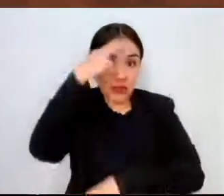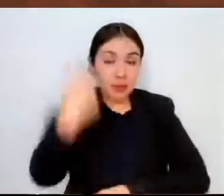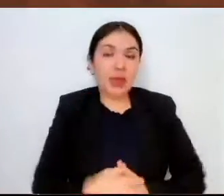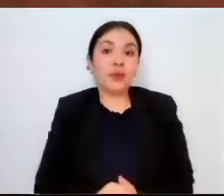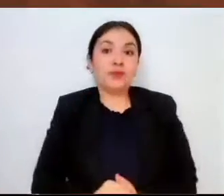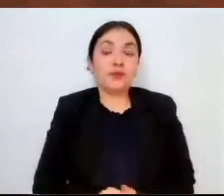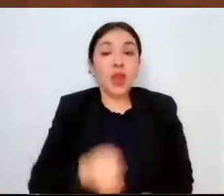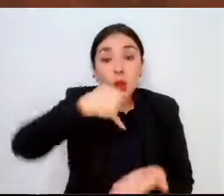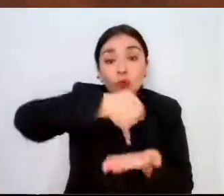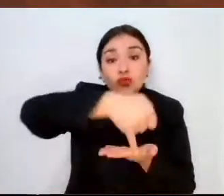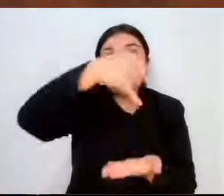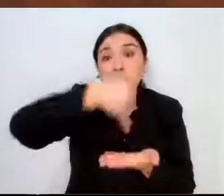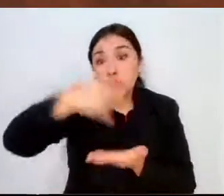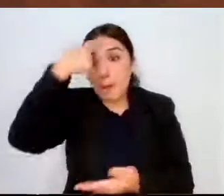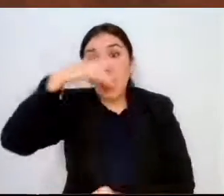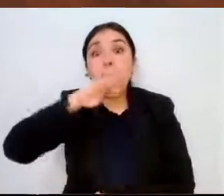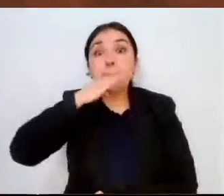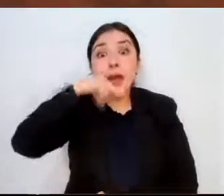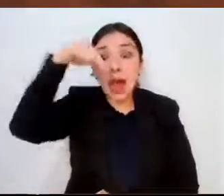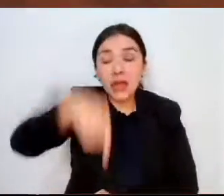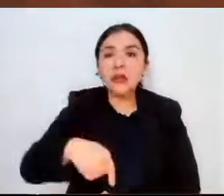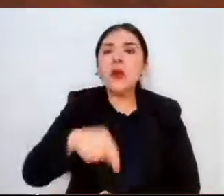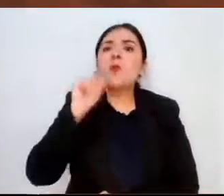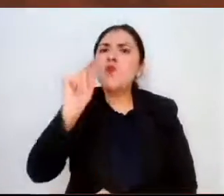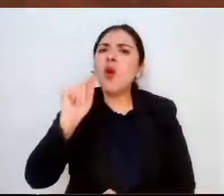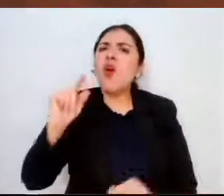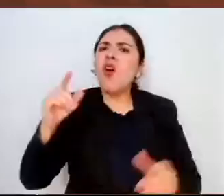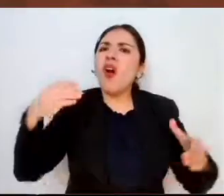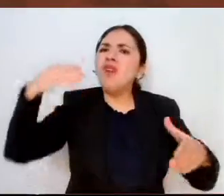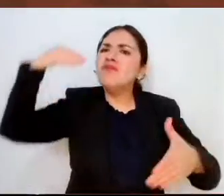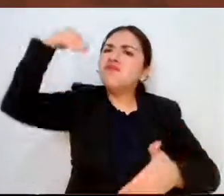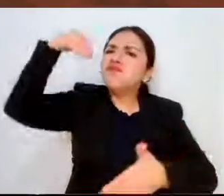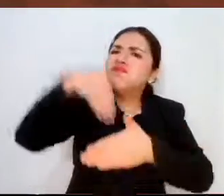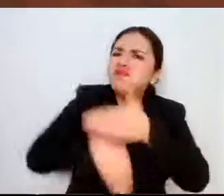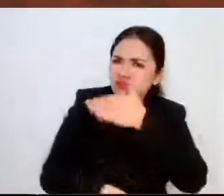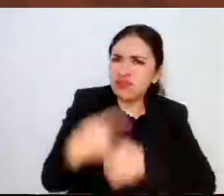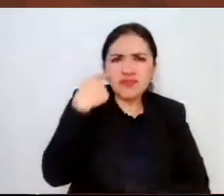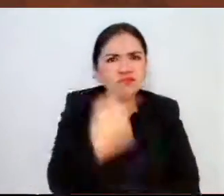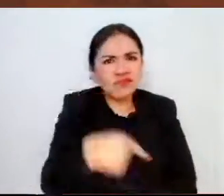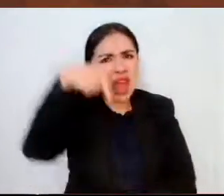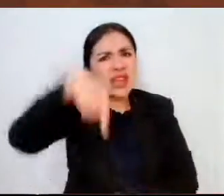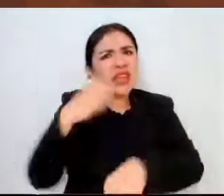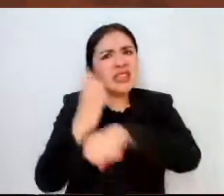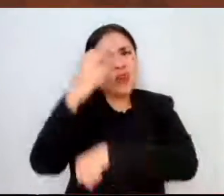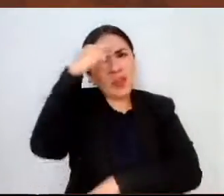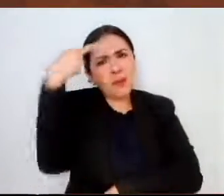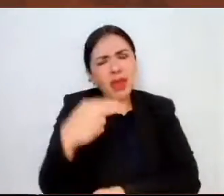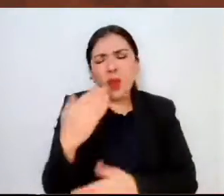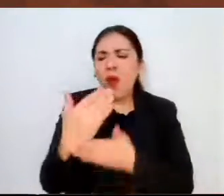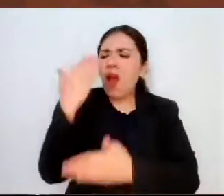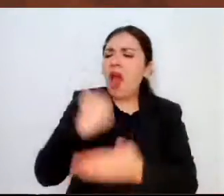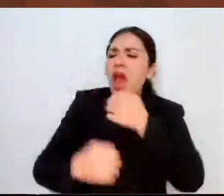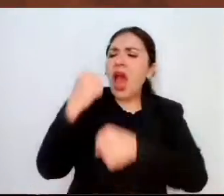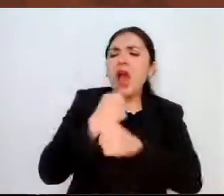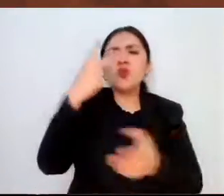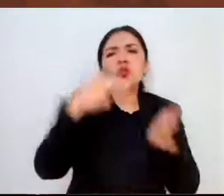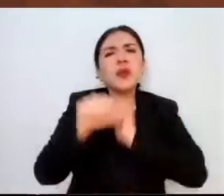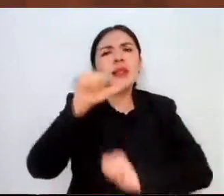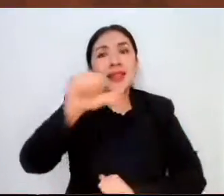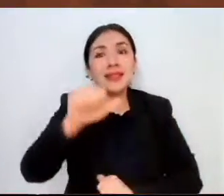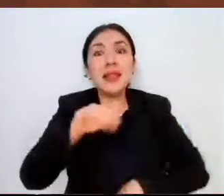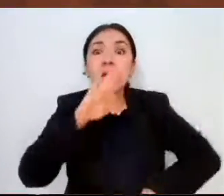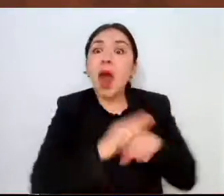maíz de grano en México ha tenido una caída considerable. El Estado de México en el año 2016 tuvo un volumen de producción